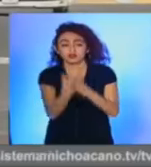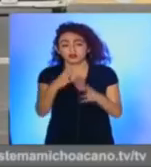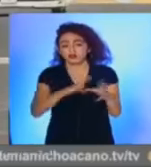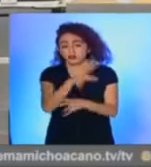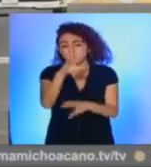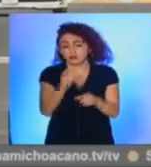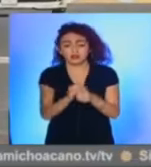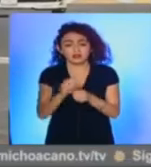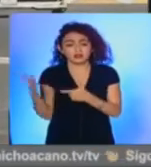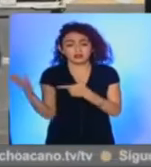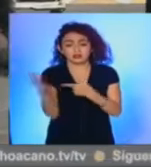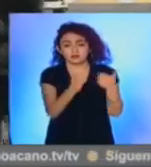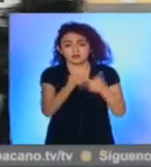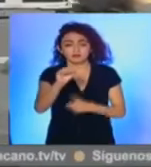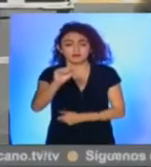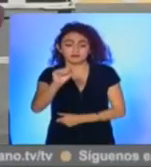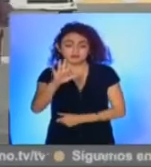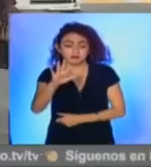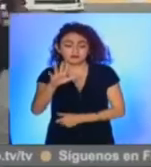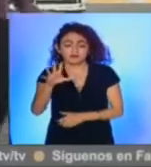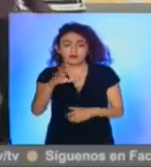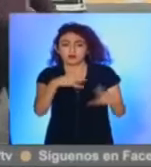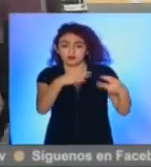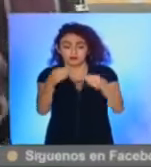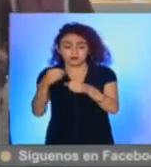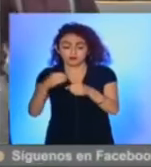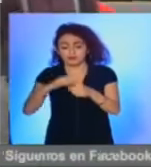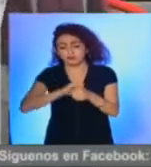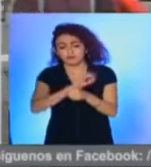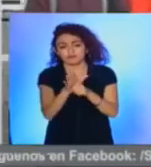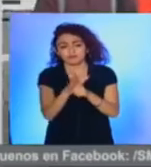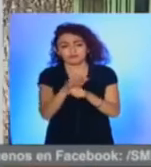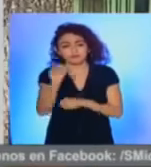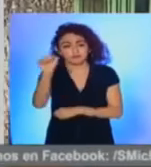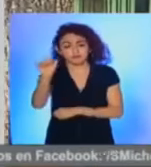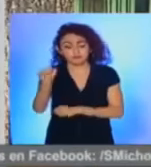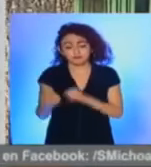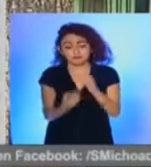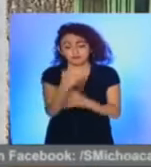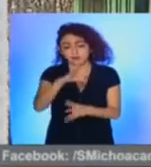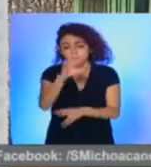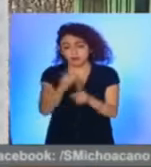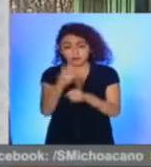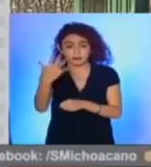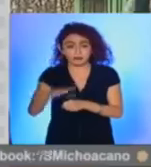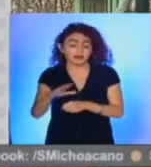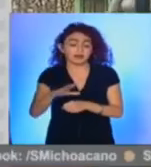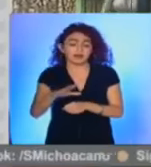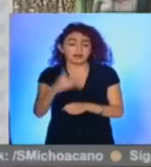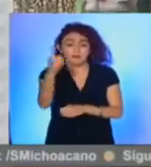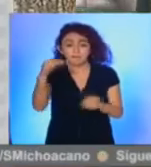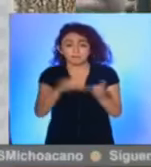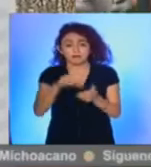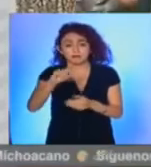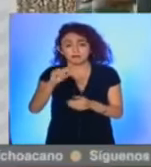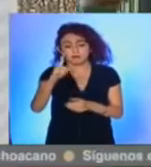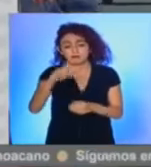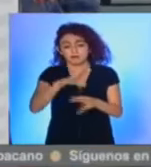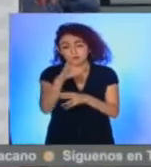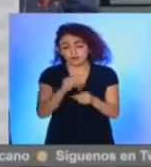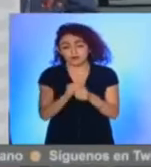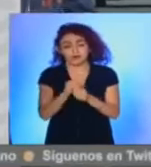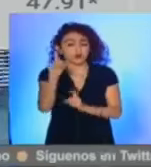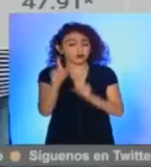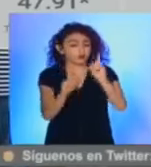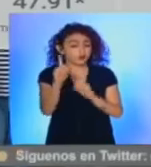y su global es de 765 contagios. Pátzcuaro con 10 nuevos llega a 1.081. En cuanto a